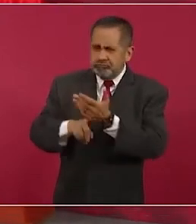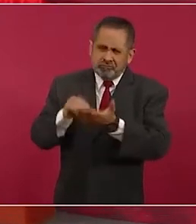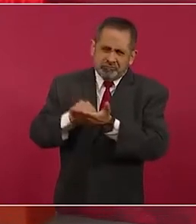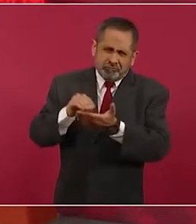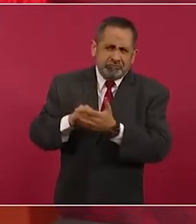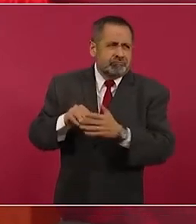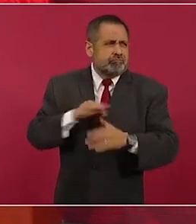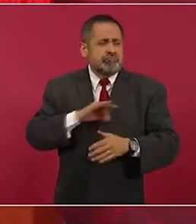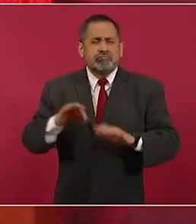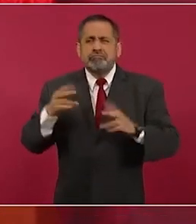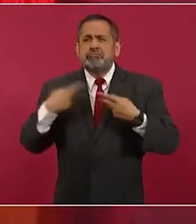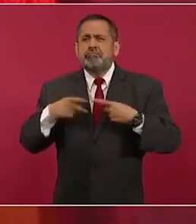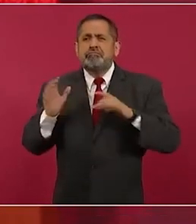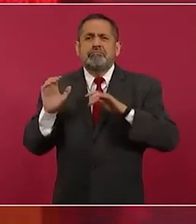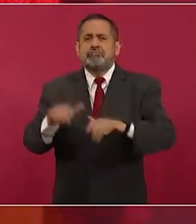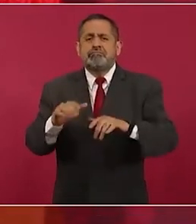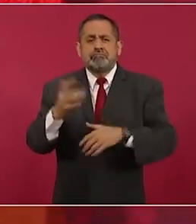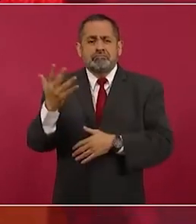50 mil